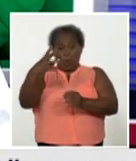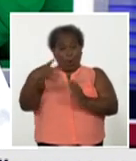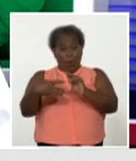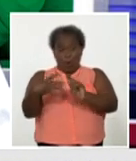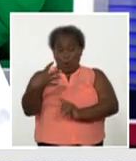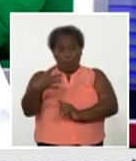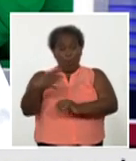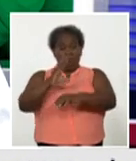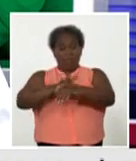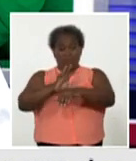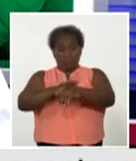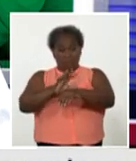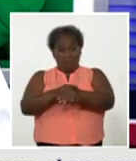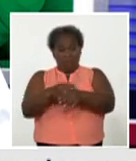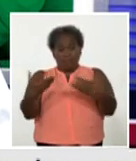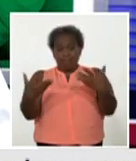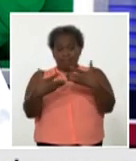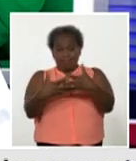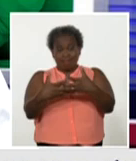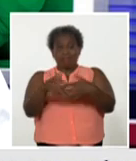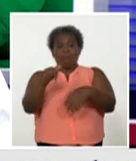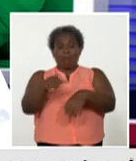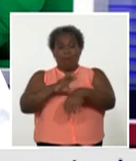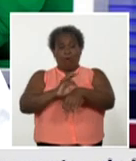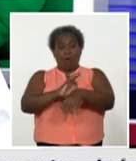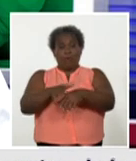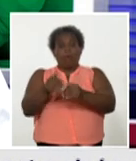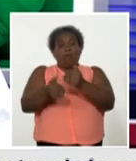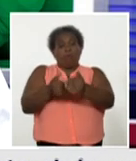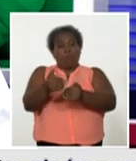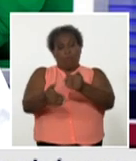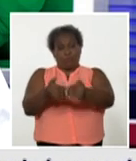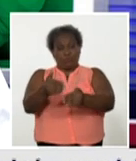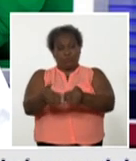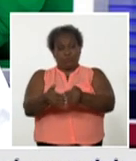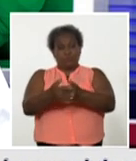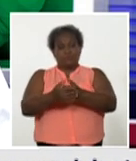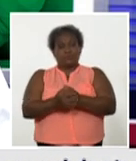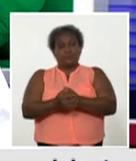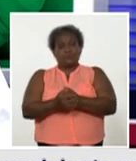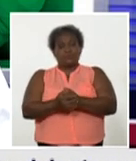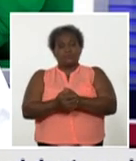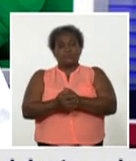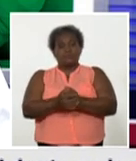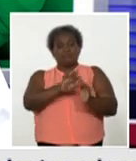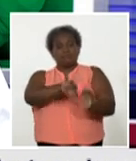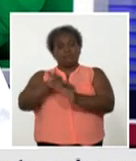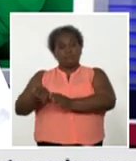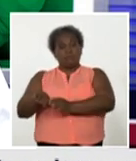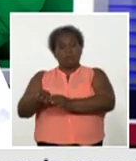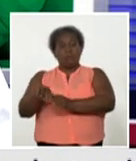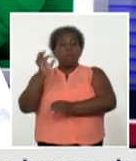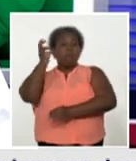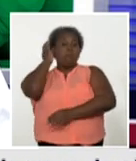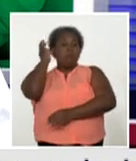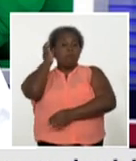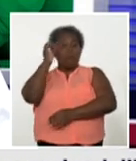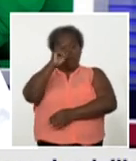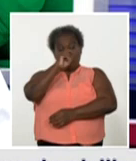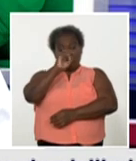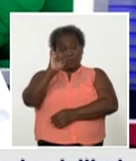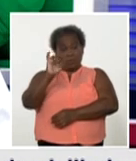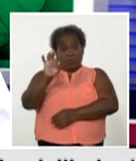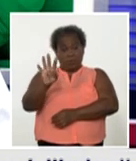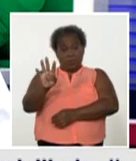mucho con la evolución desfavorable de la enfermedad. Una paciente también de 64 años de edad del